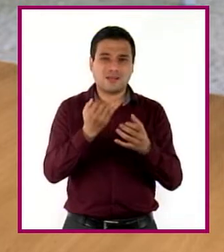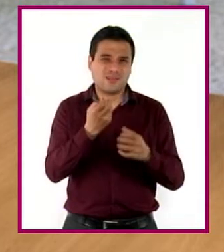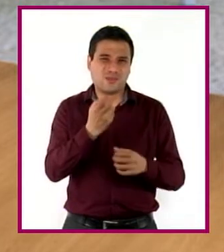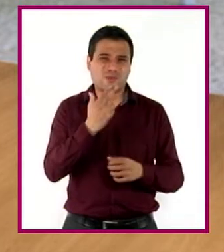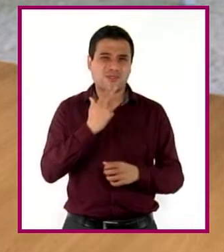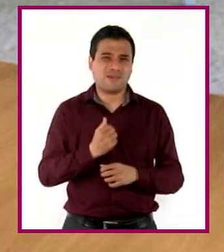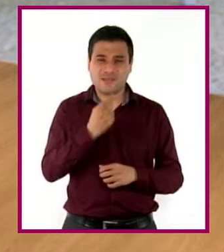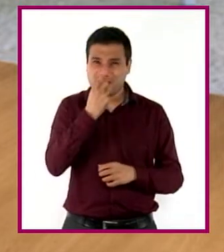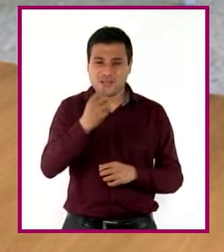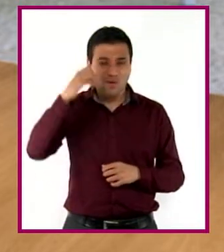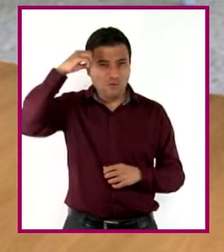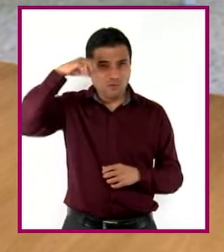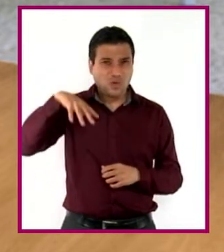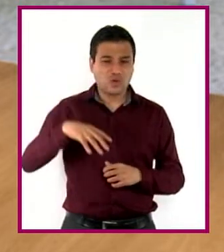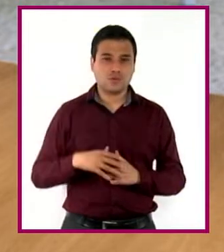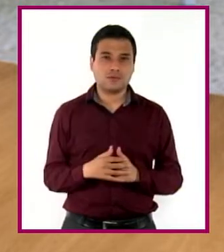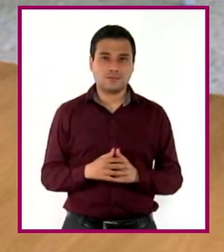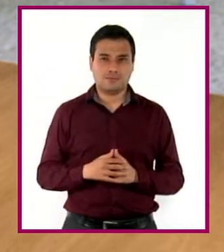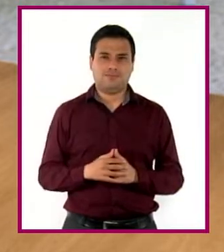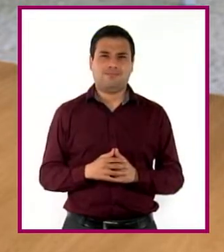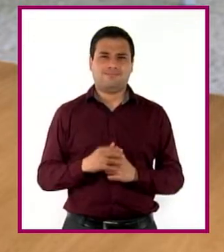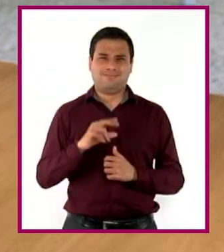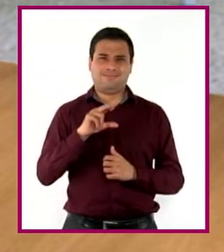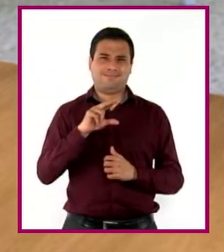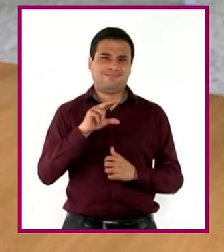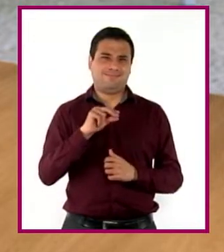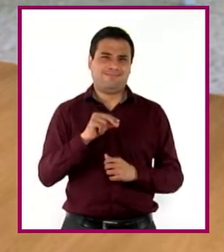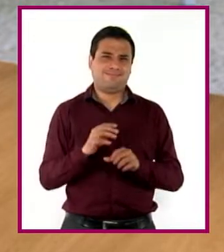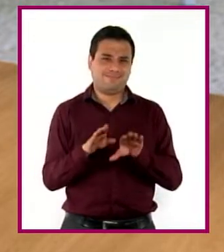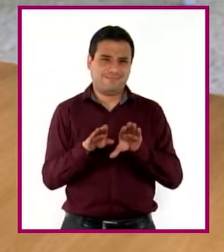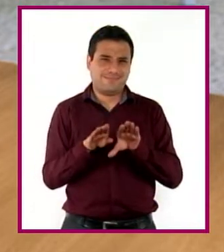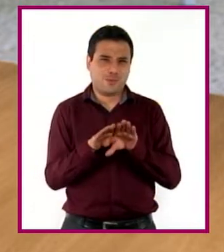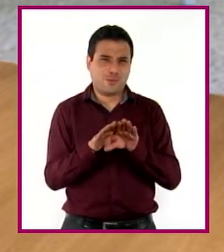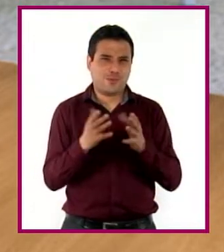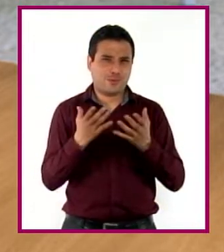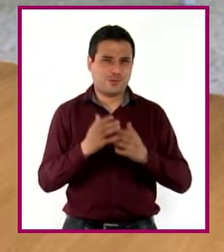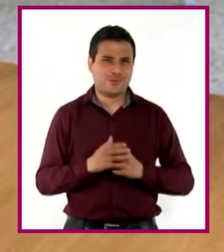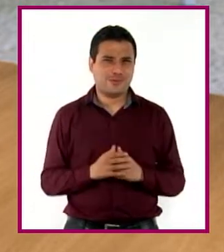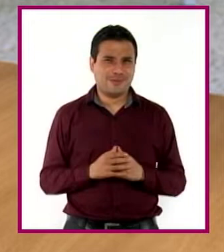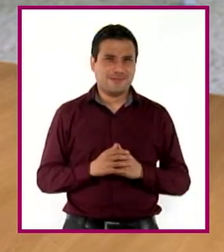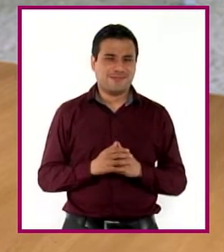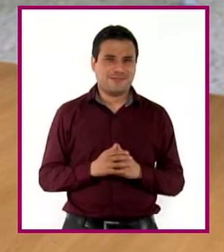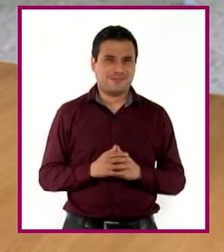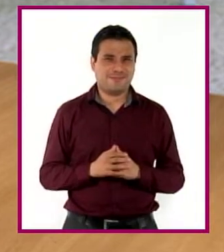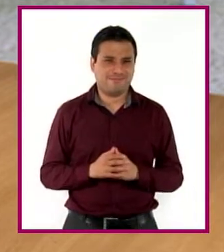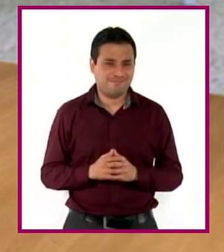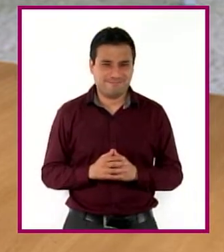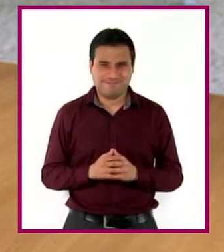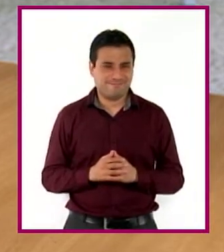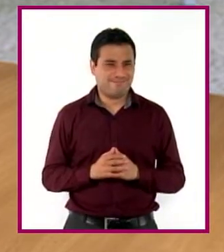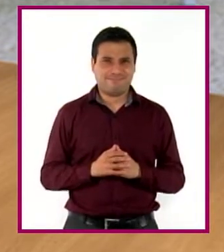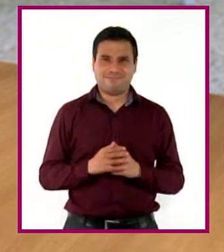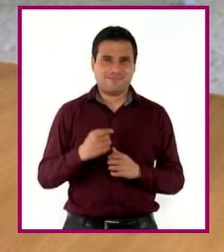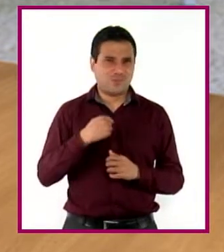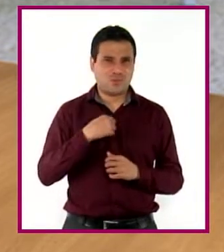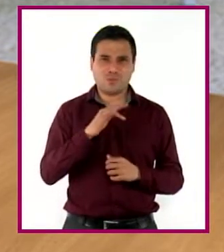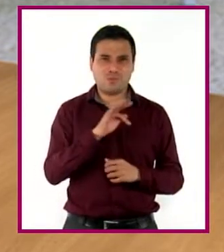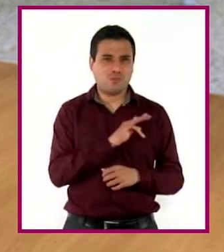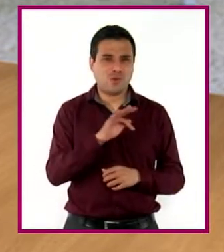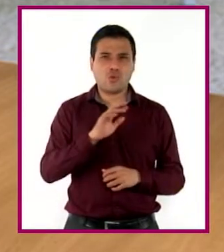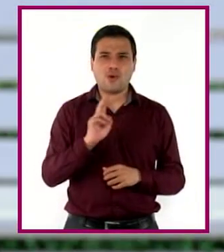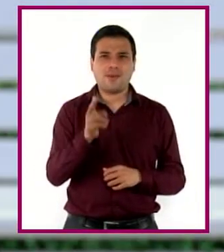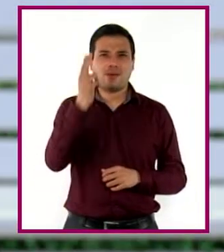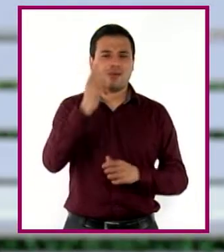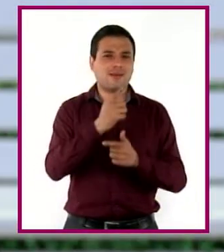bien para la vida laboral. Es como si tu desempeño profesional dependiera de dónde estudiaste y en qué modalidad y no de cuánto te